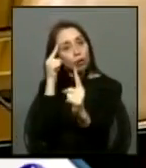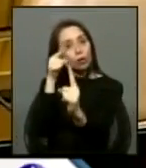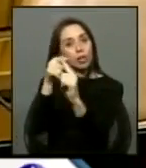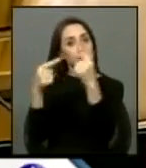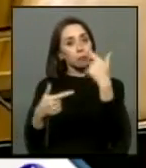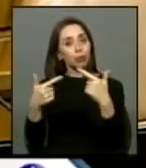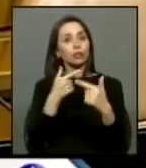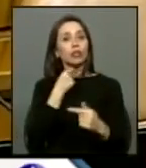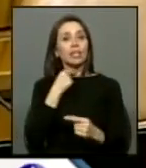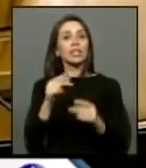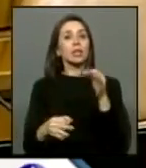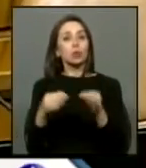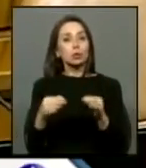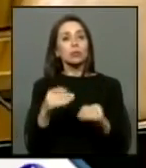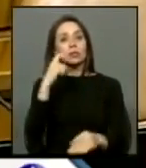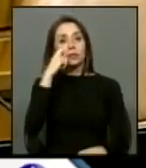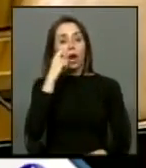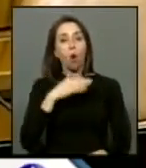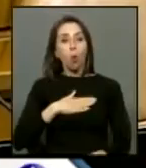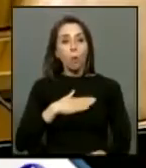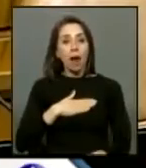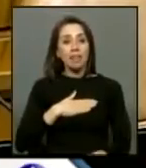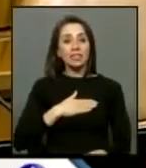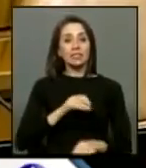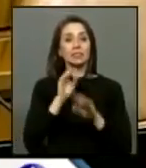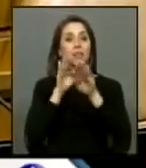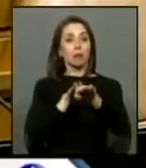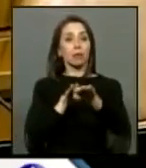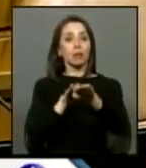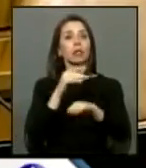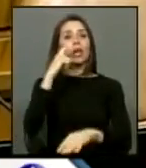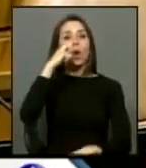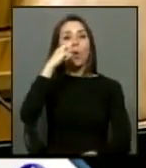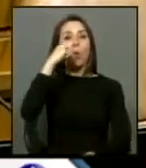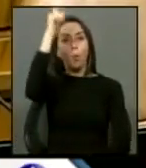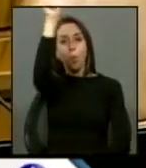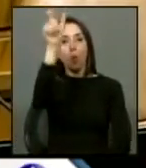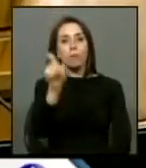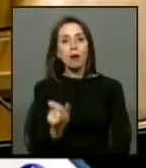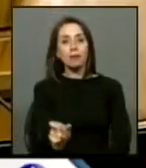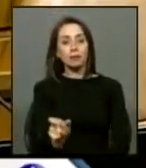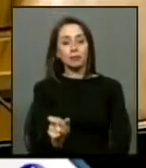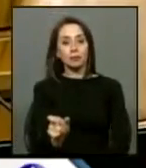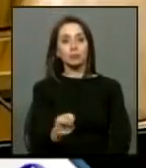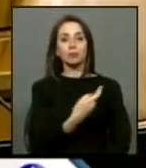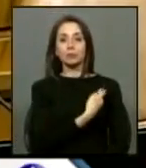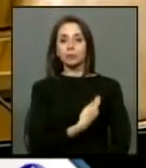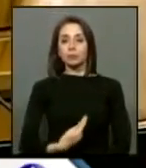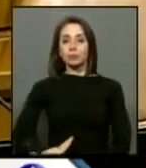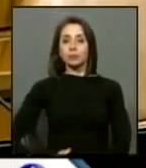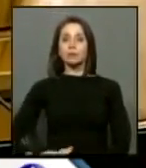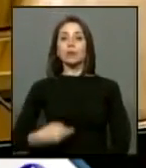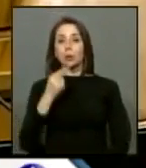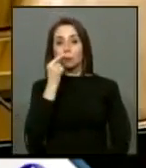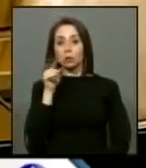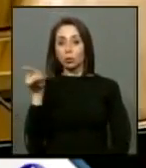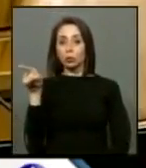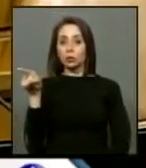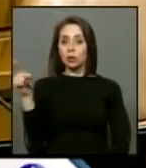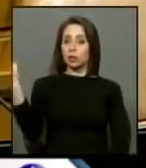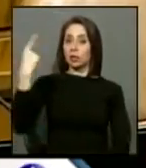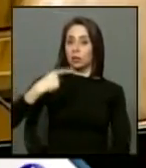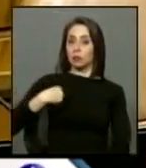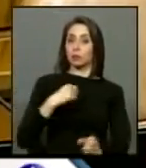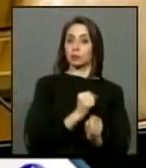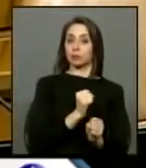justicia de los humanistas es el ser humano presidente usted me encomendó una